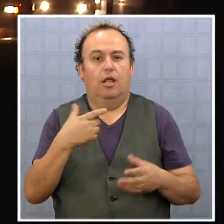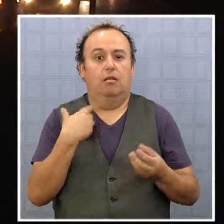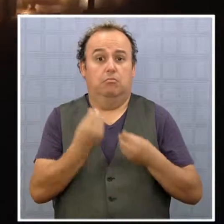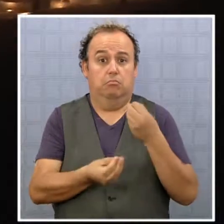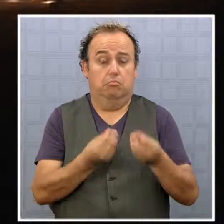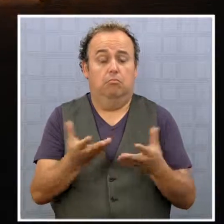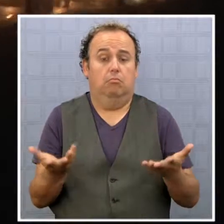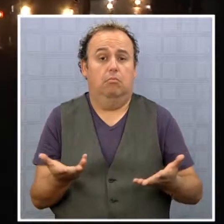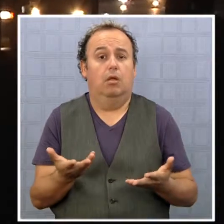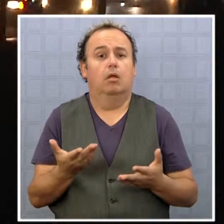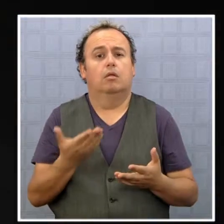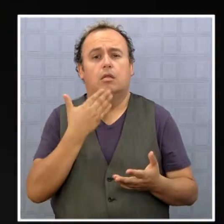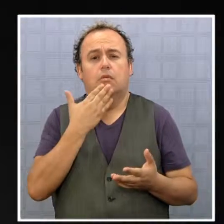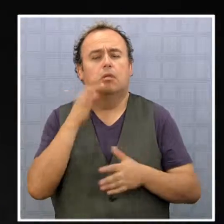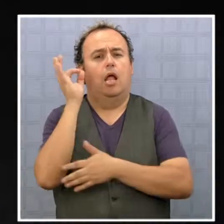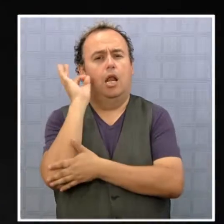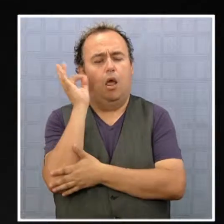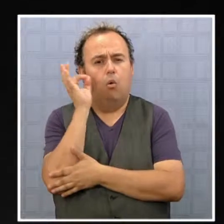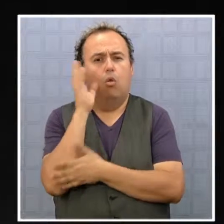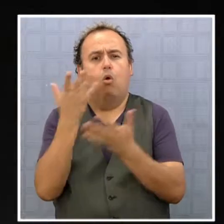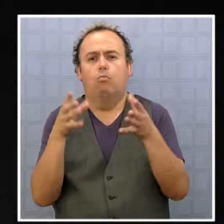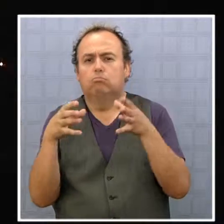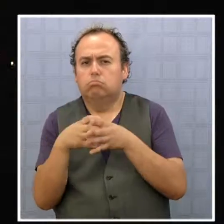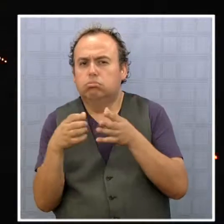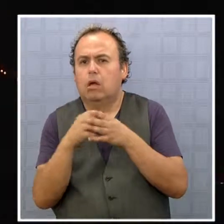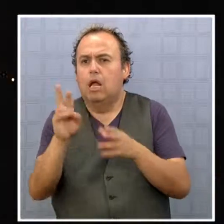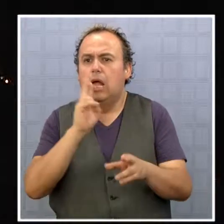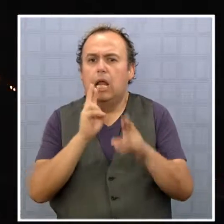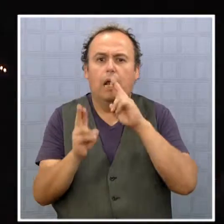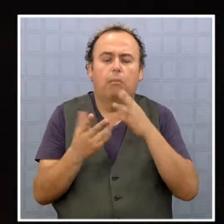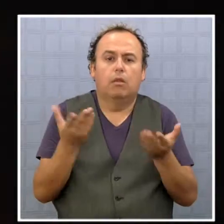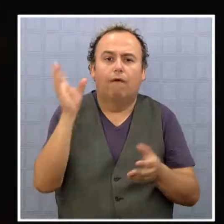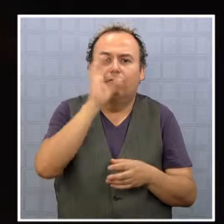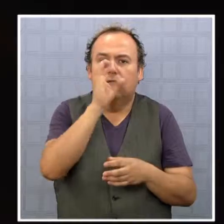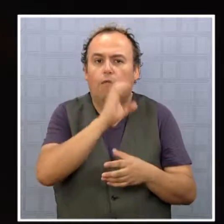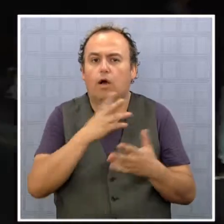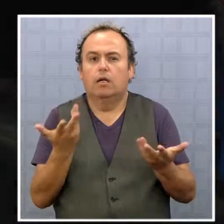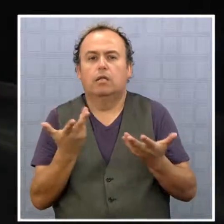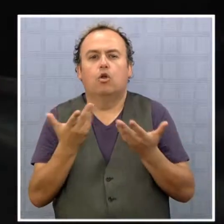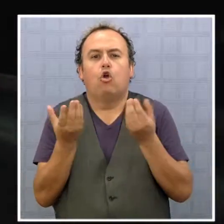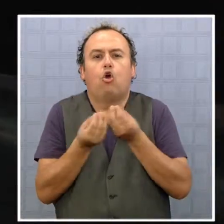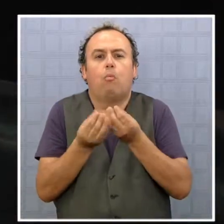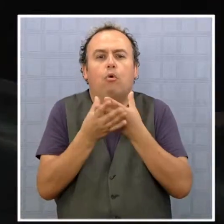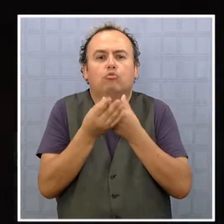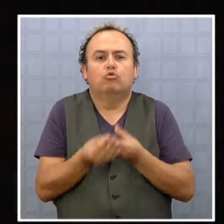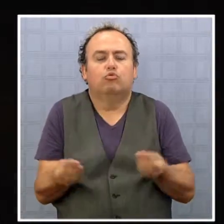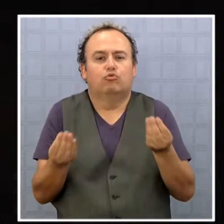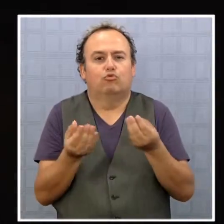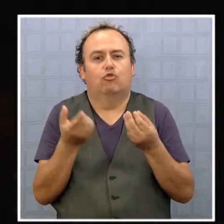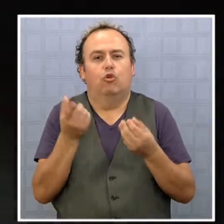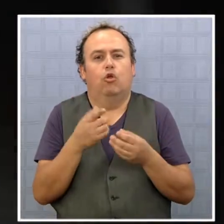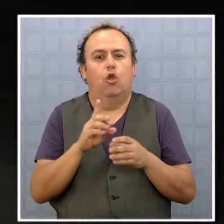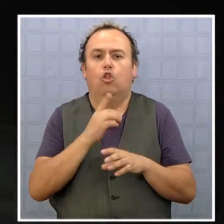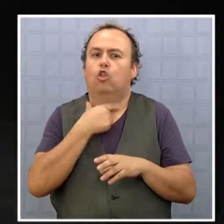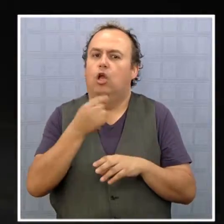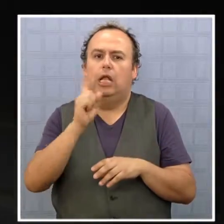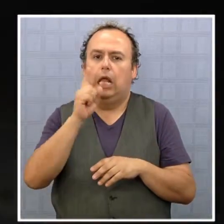empresas perjudicadas. Junto con ello ha habido reuniones destinadas a buscar respuestas y medidas de mitigación para evitar la